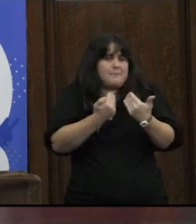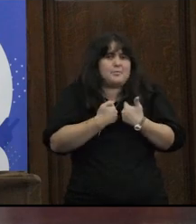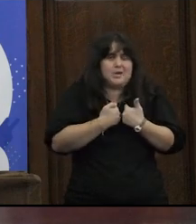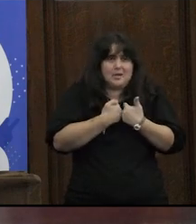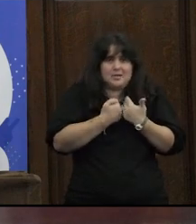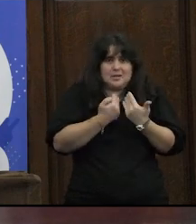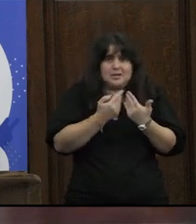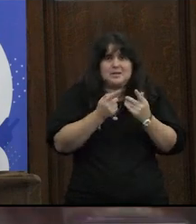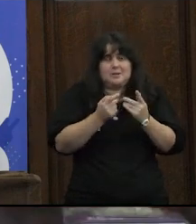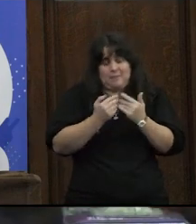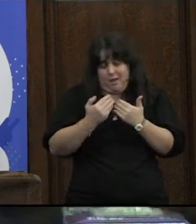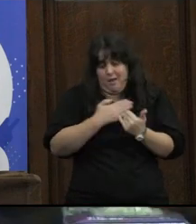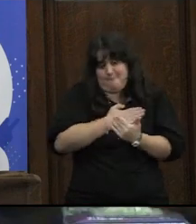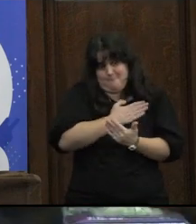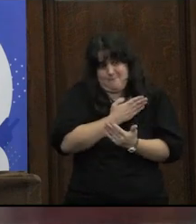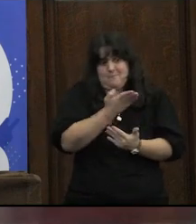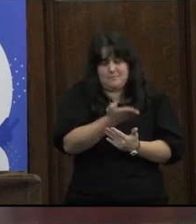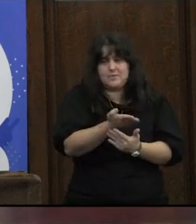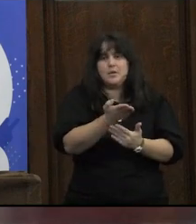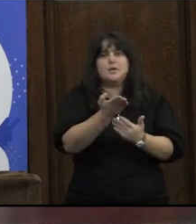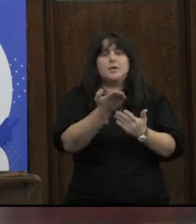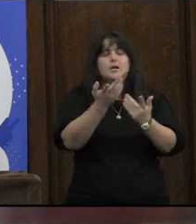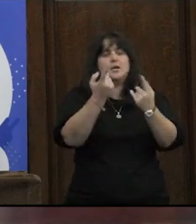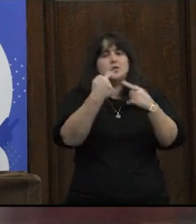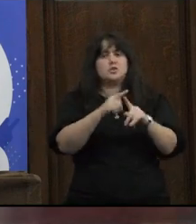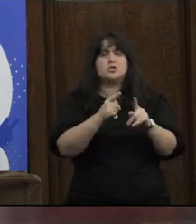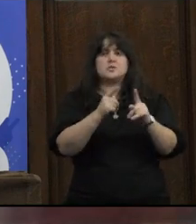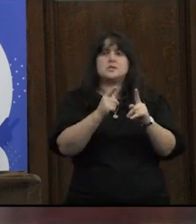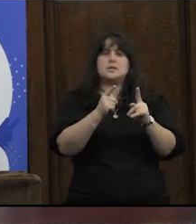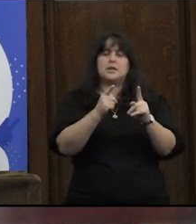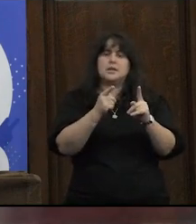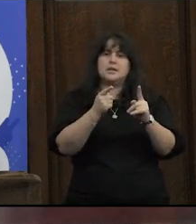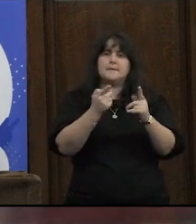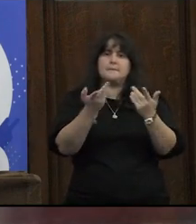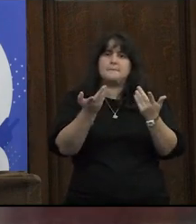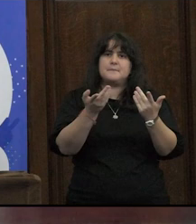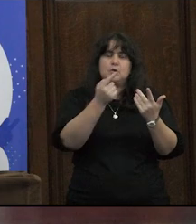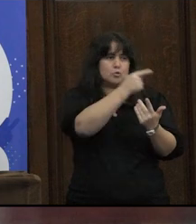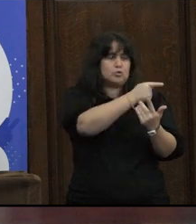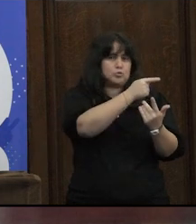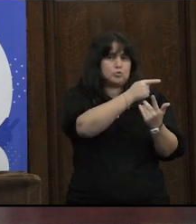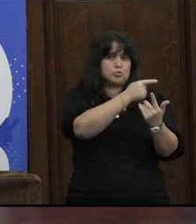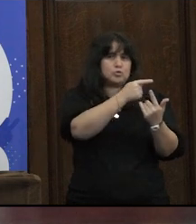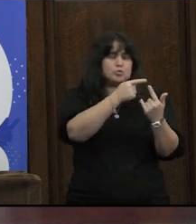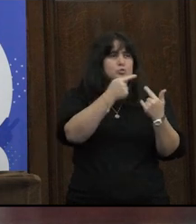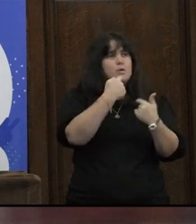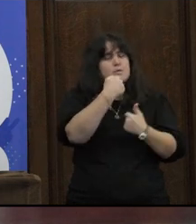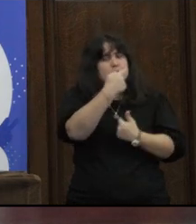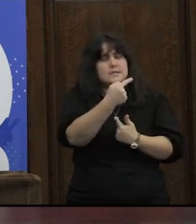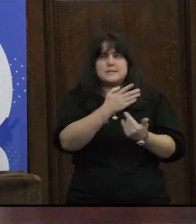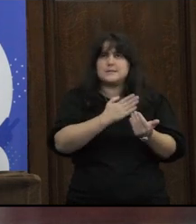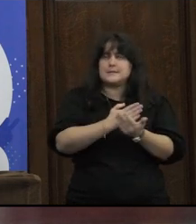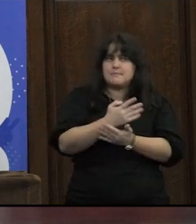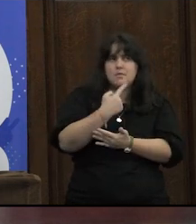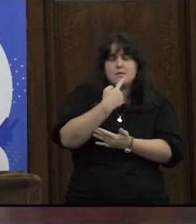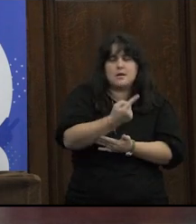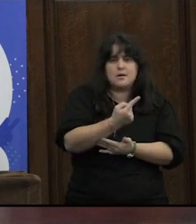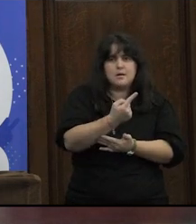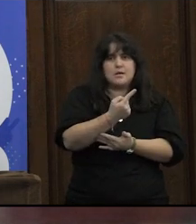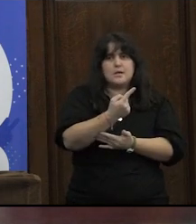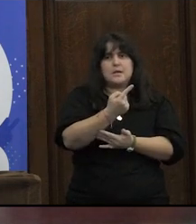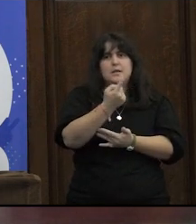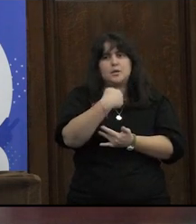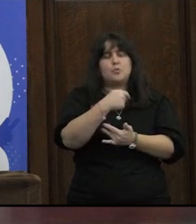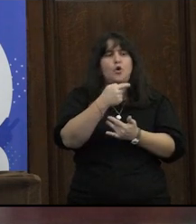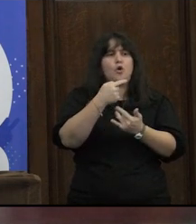amada ¿no? amado ¿no? entonces ¿cómo? o sea vos hiciste como mucho hincapié de todo el tiempo ¿no?